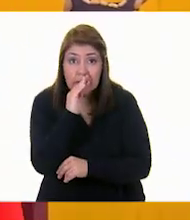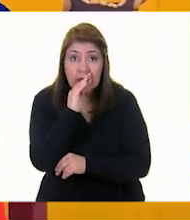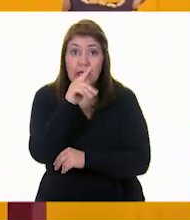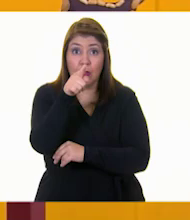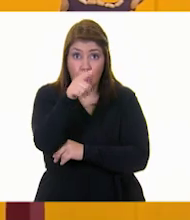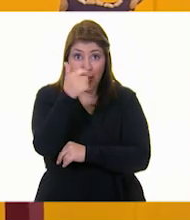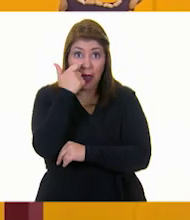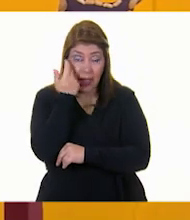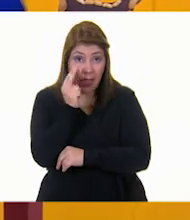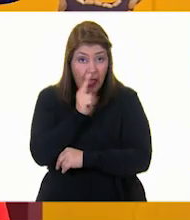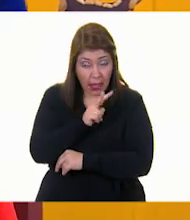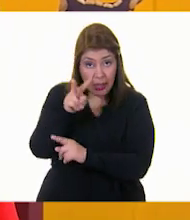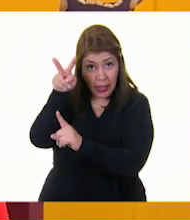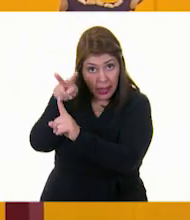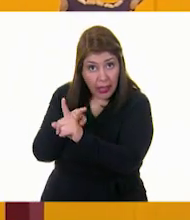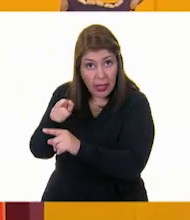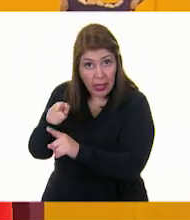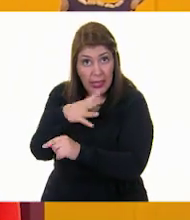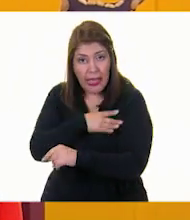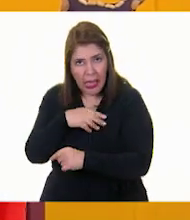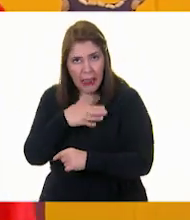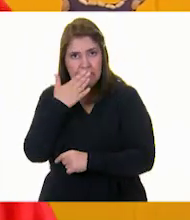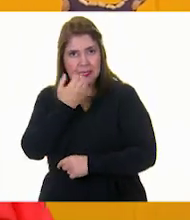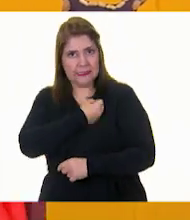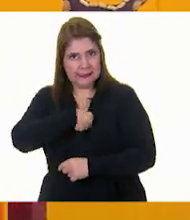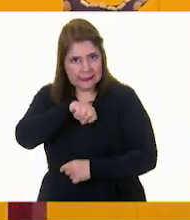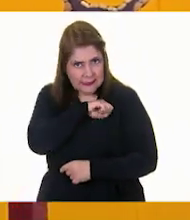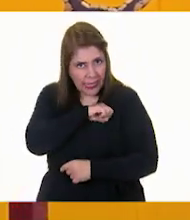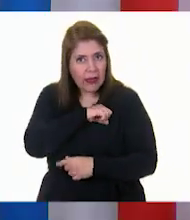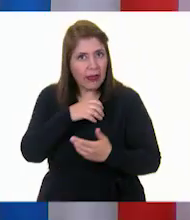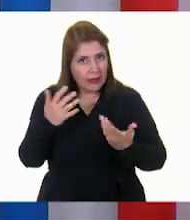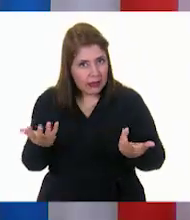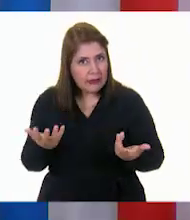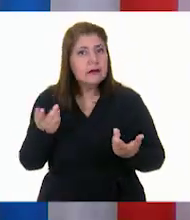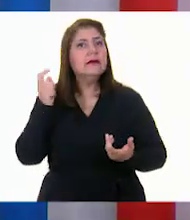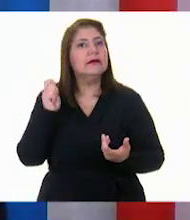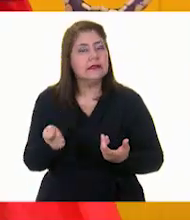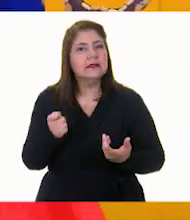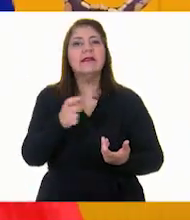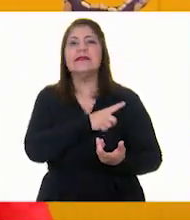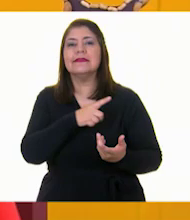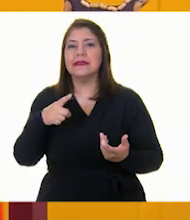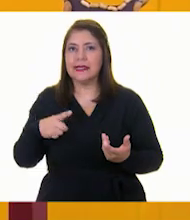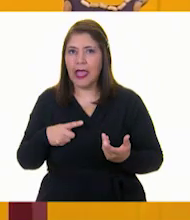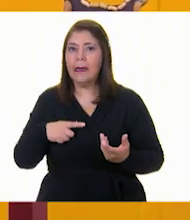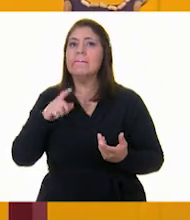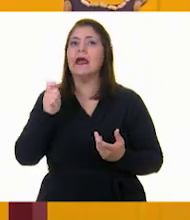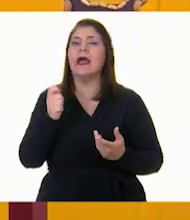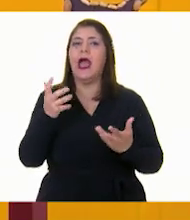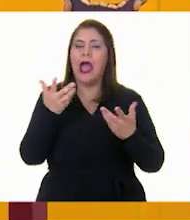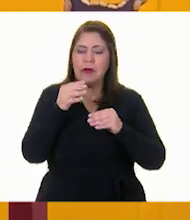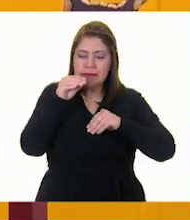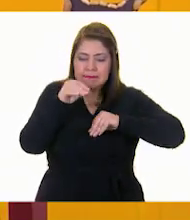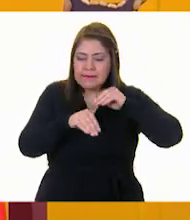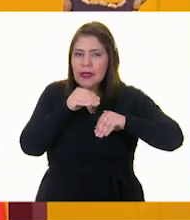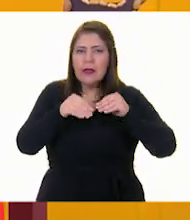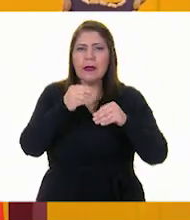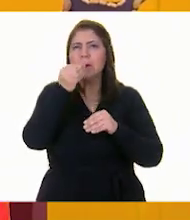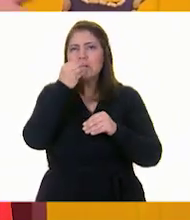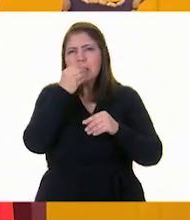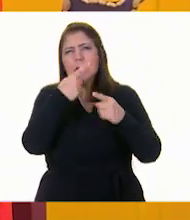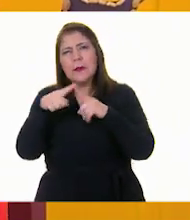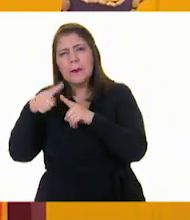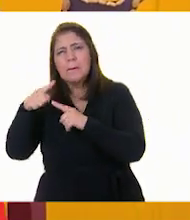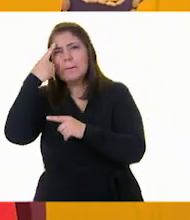ver a sus hijos bien nutridos y saludables van a llevar a cabo refrigerios nutritivos